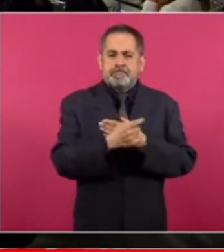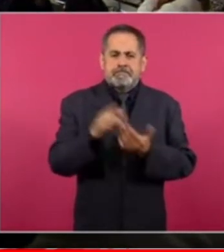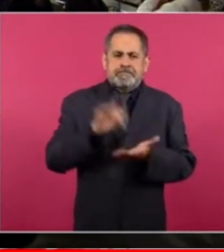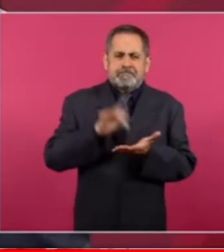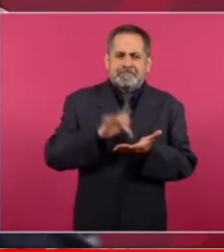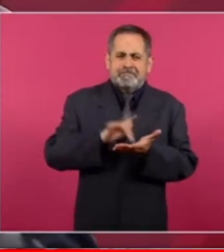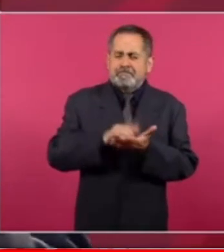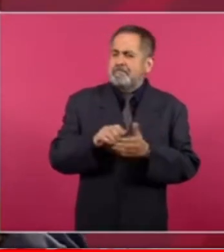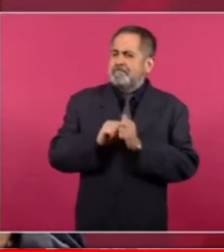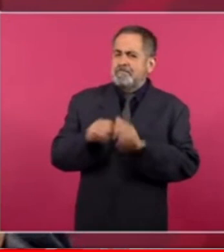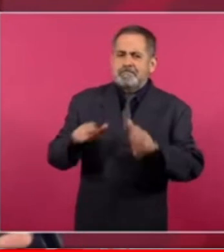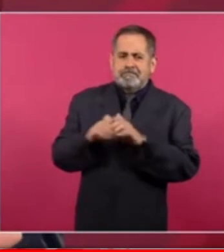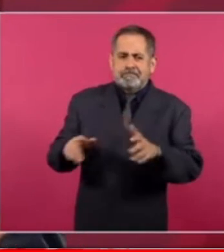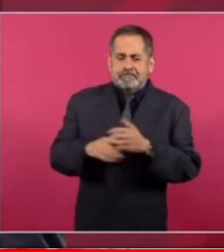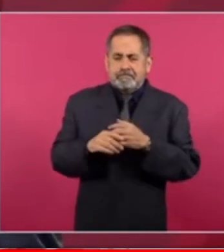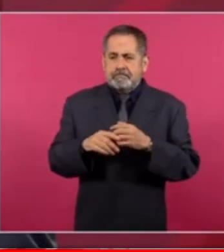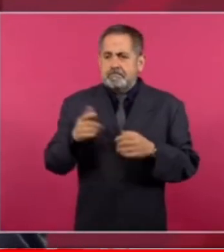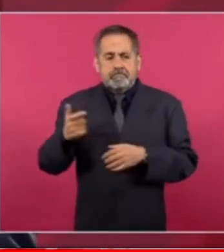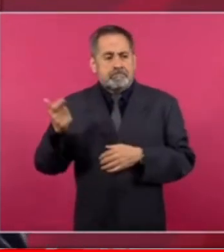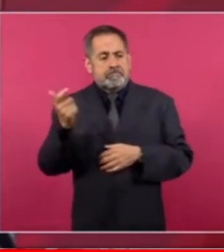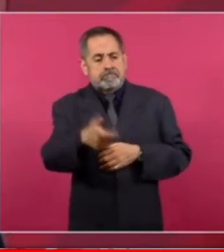la compra de publicidad